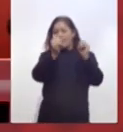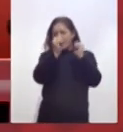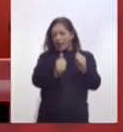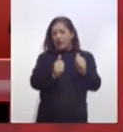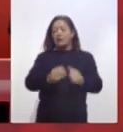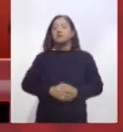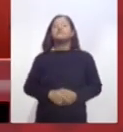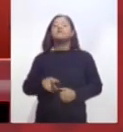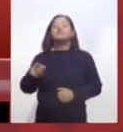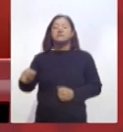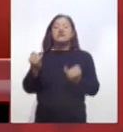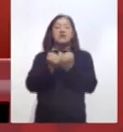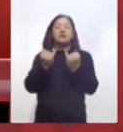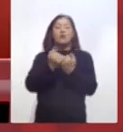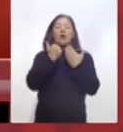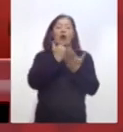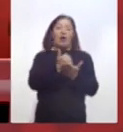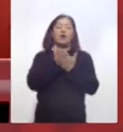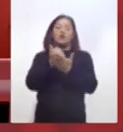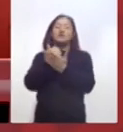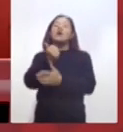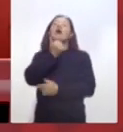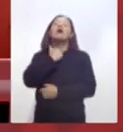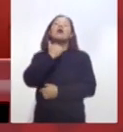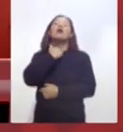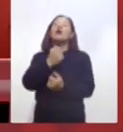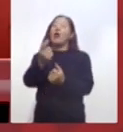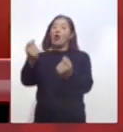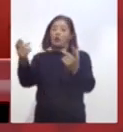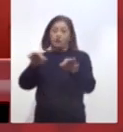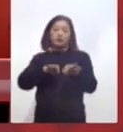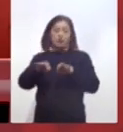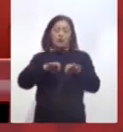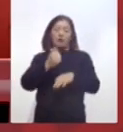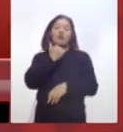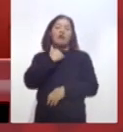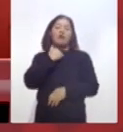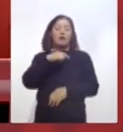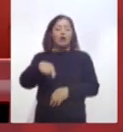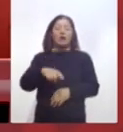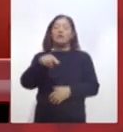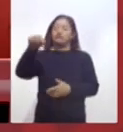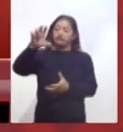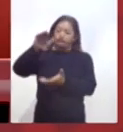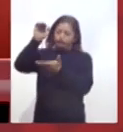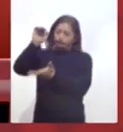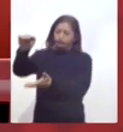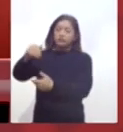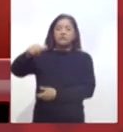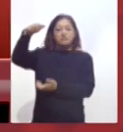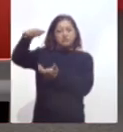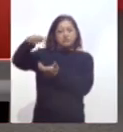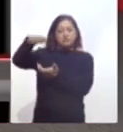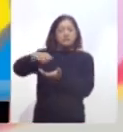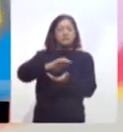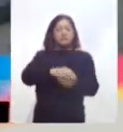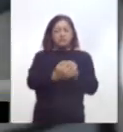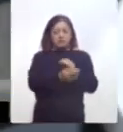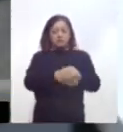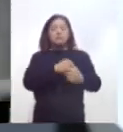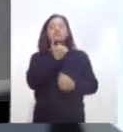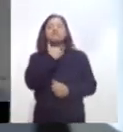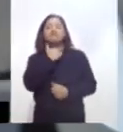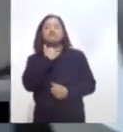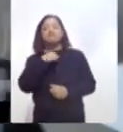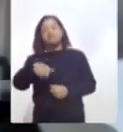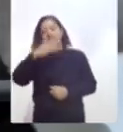sanitizante en el sector salud, cuya disponibilidad, informó, es de 11 millones 600 mil litros para el sector salud. La